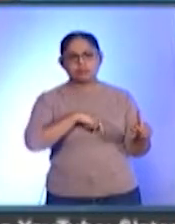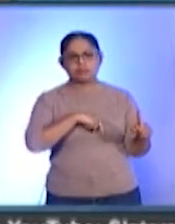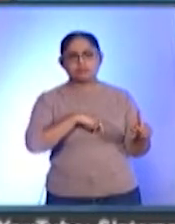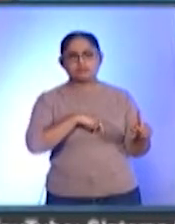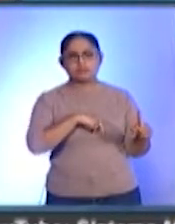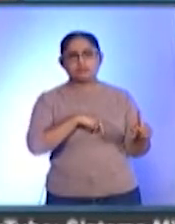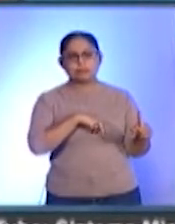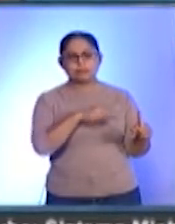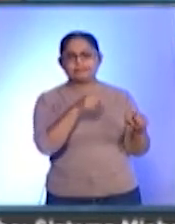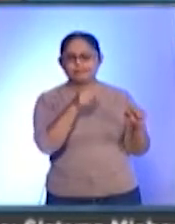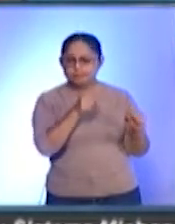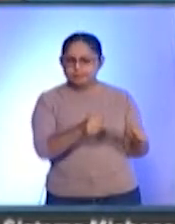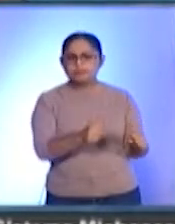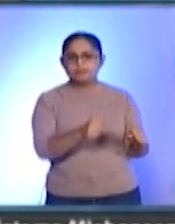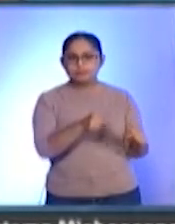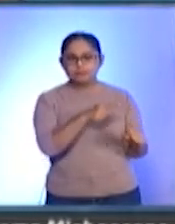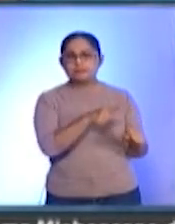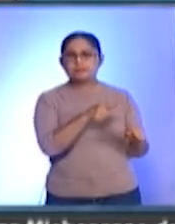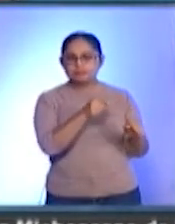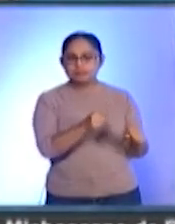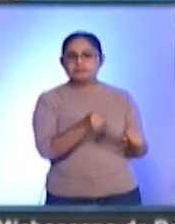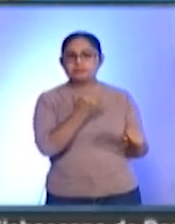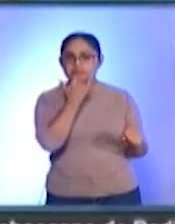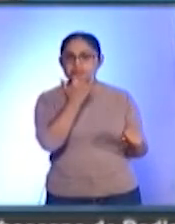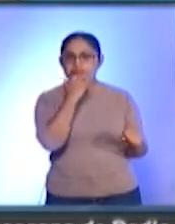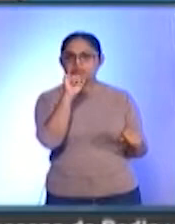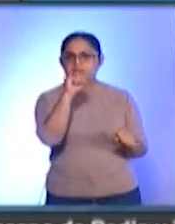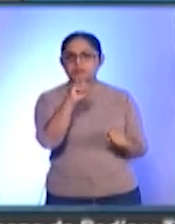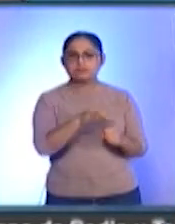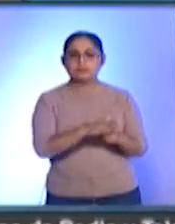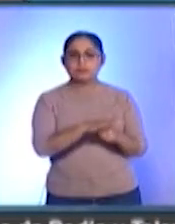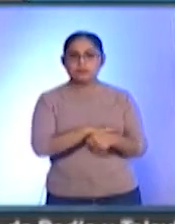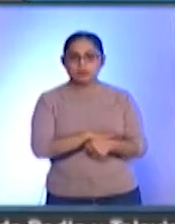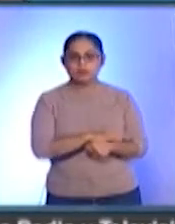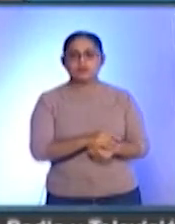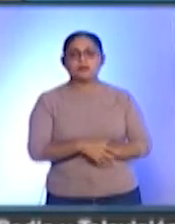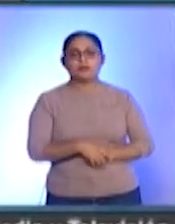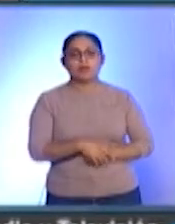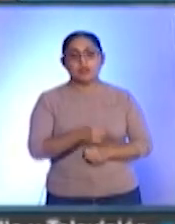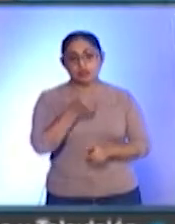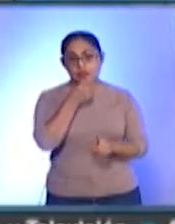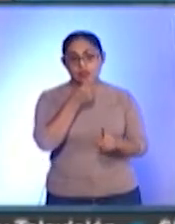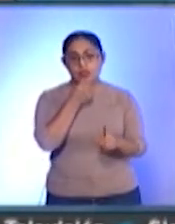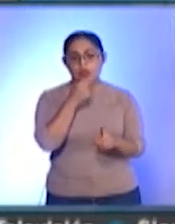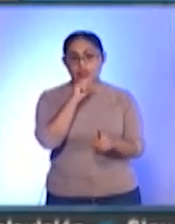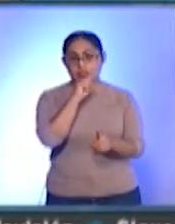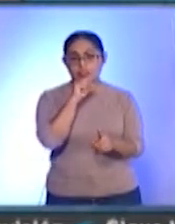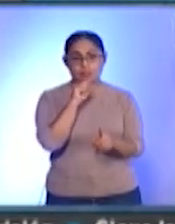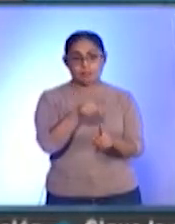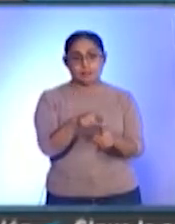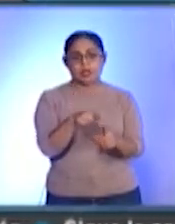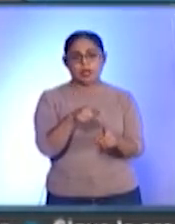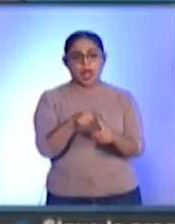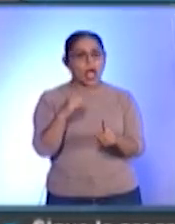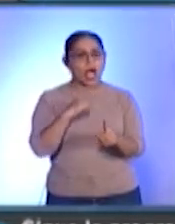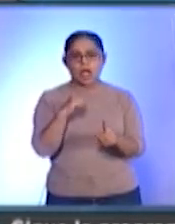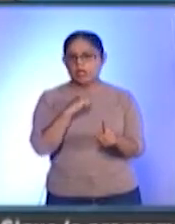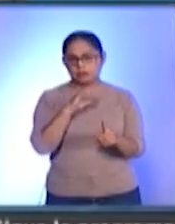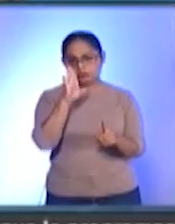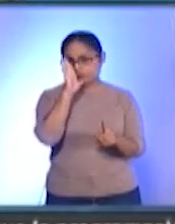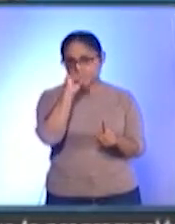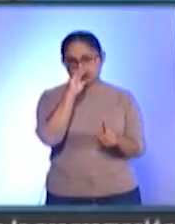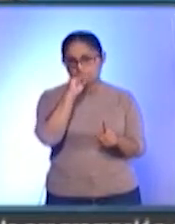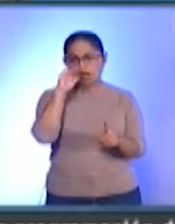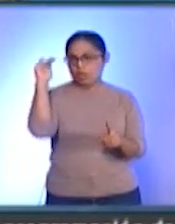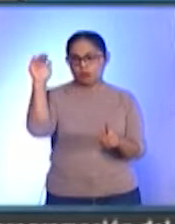candidato a ser sospechoso de COVID. Incluso en los niños, otra característica que no se había presentado tan común